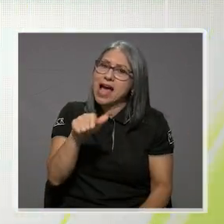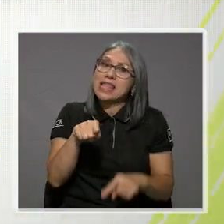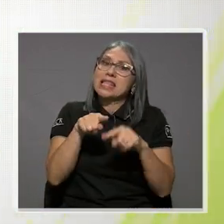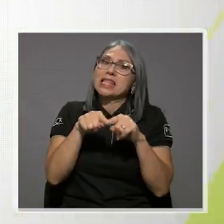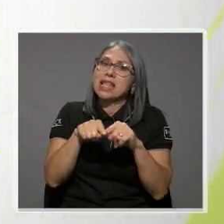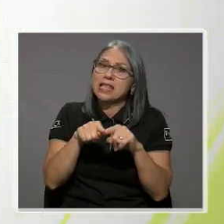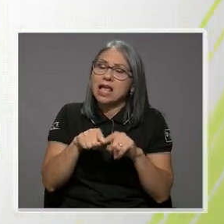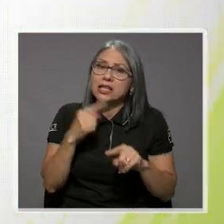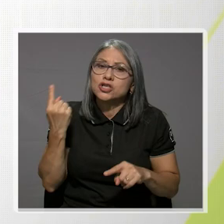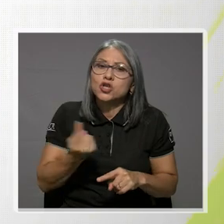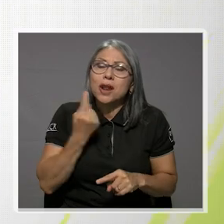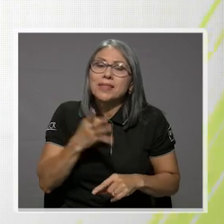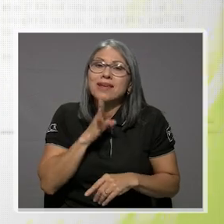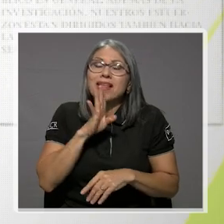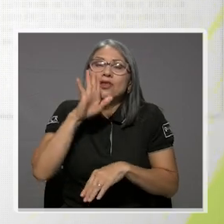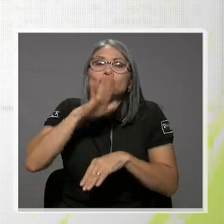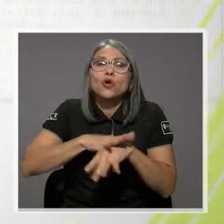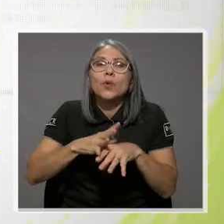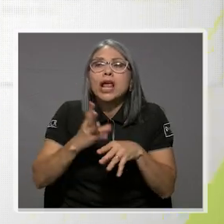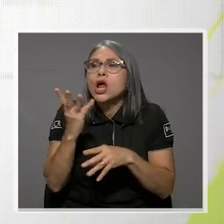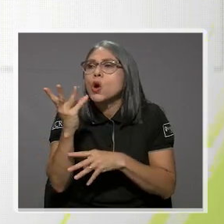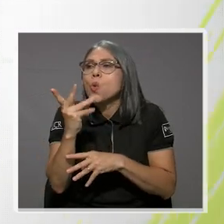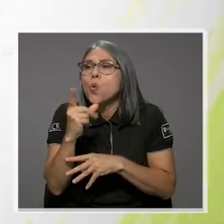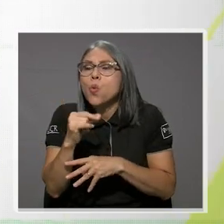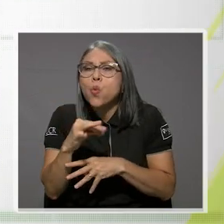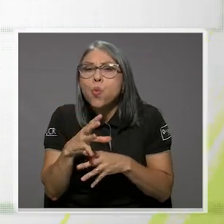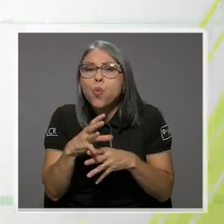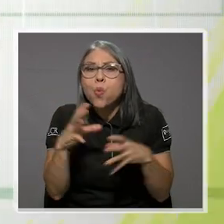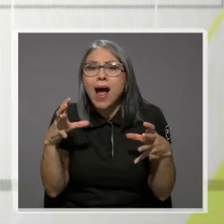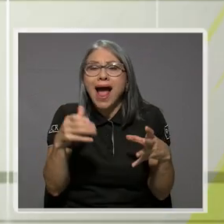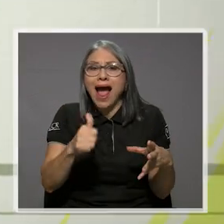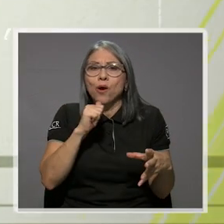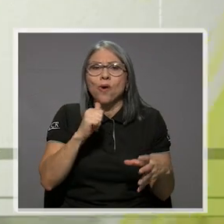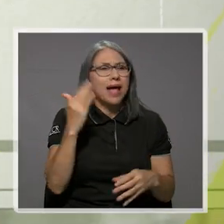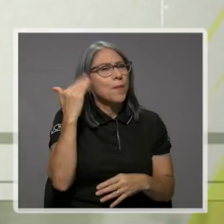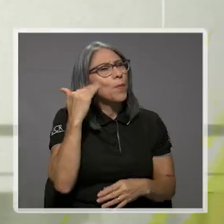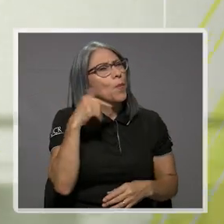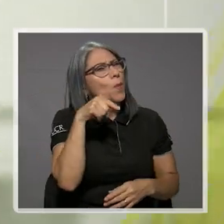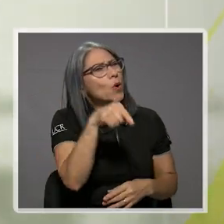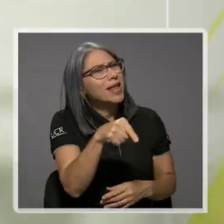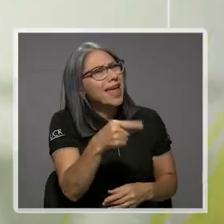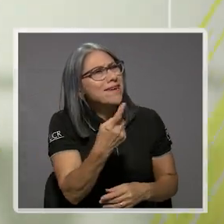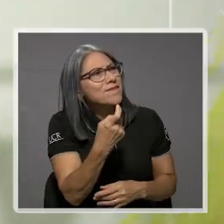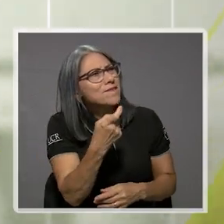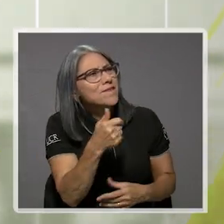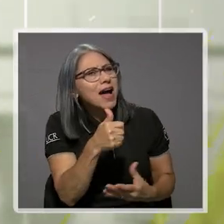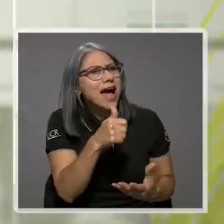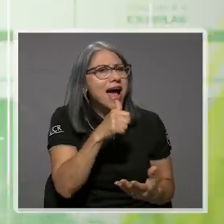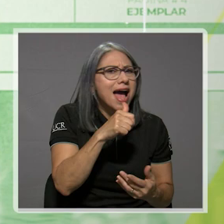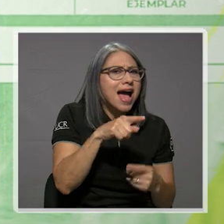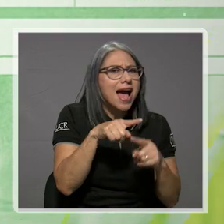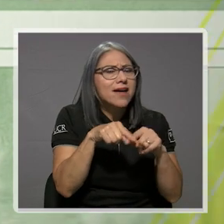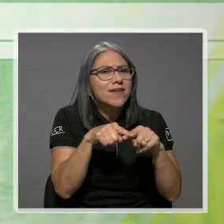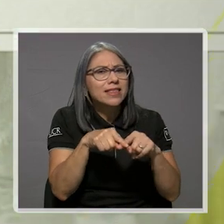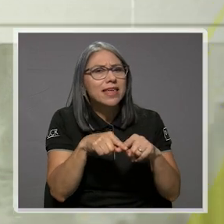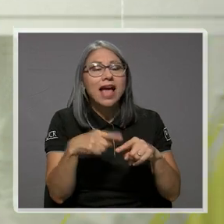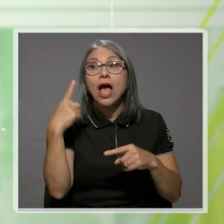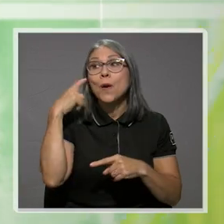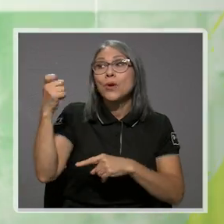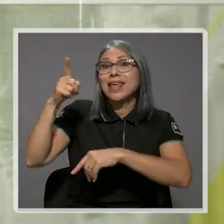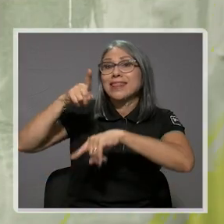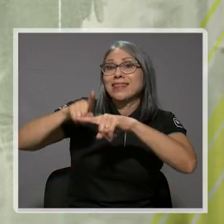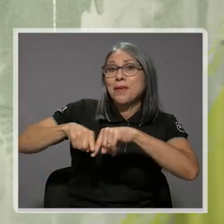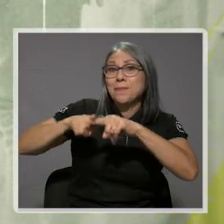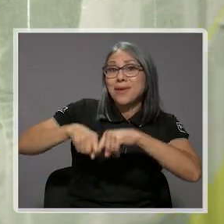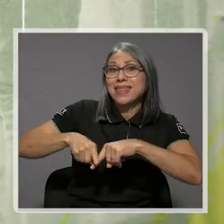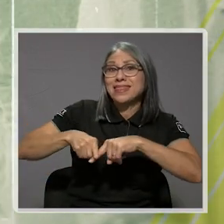Eso solamente hablando de cantidad de agua. ¿Y por qué es esa escasez relativa? ¿Por qué? Porque dependes de la